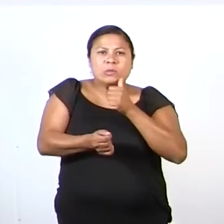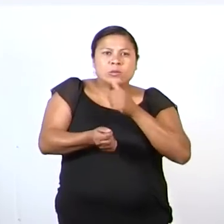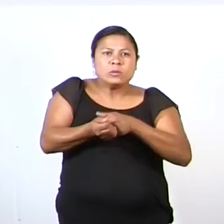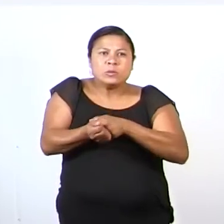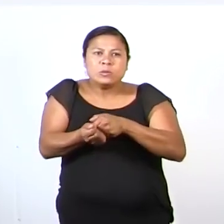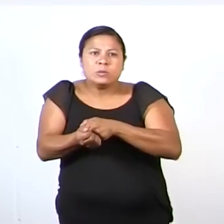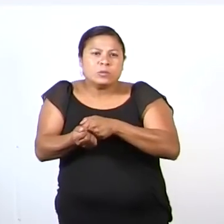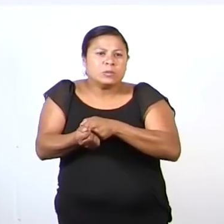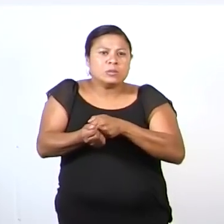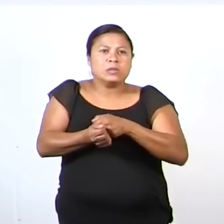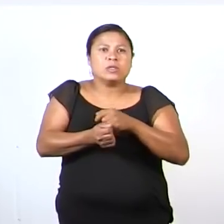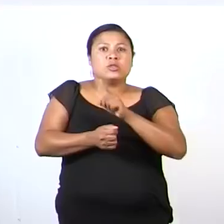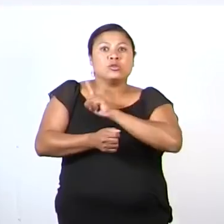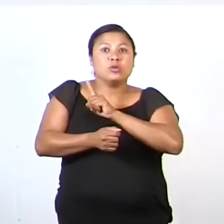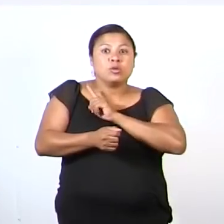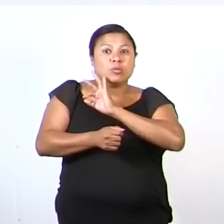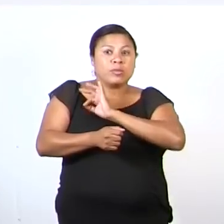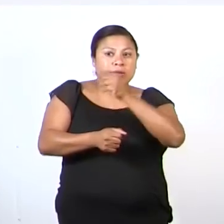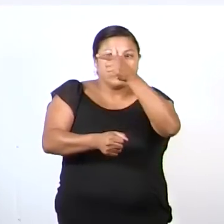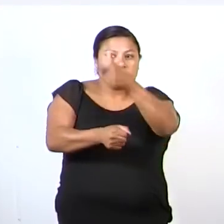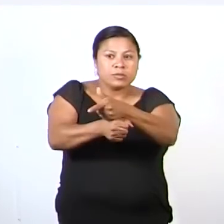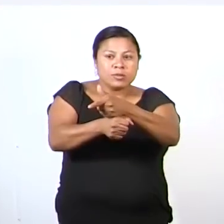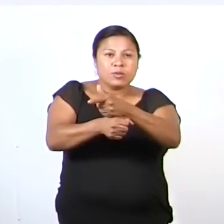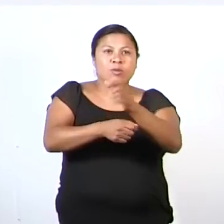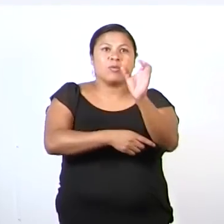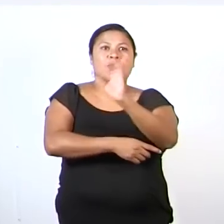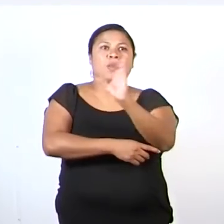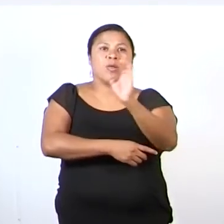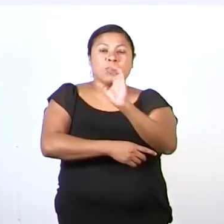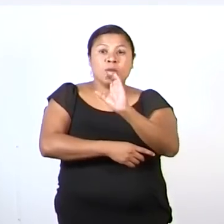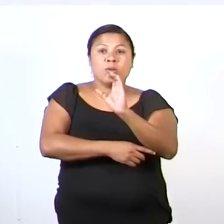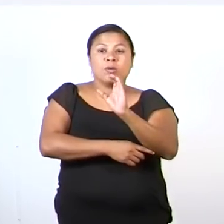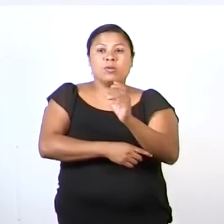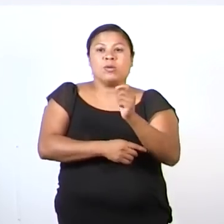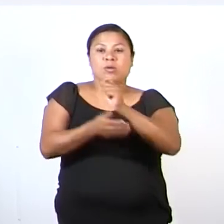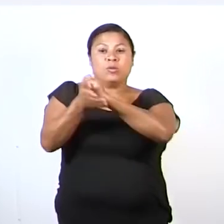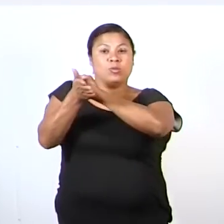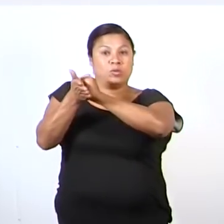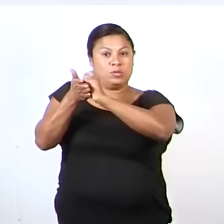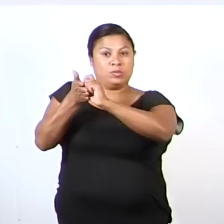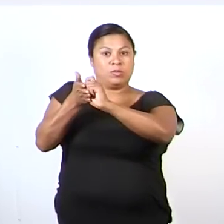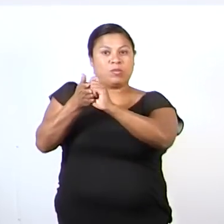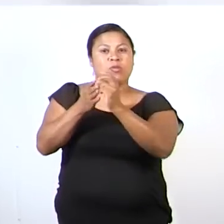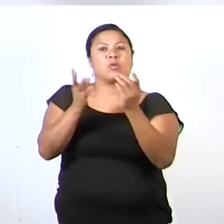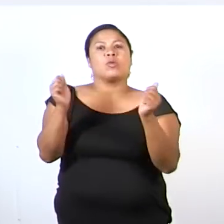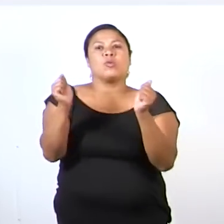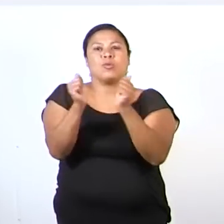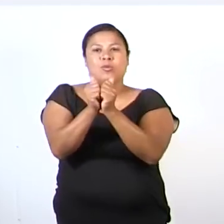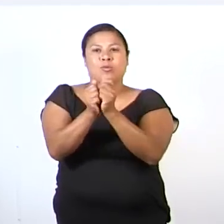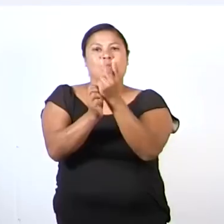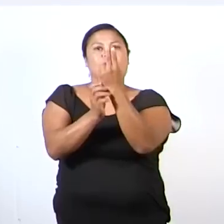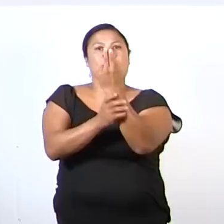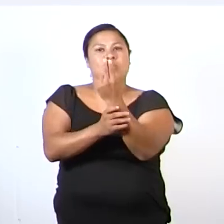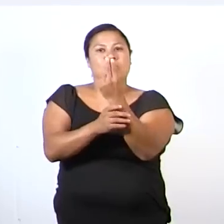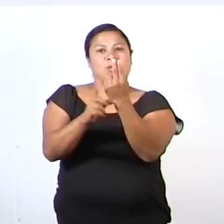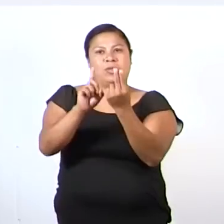que solo se le encuentra cuando se escribe del lado derecho. Es